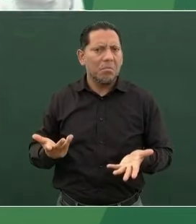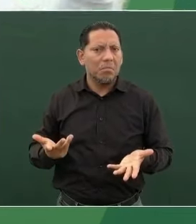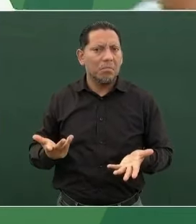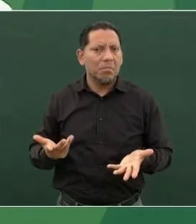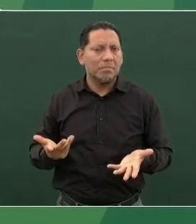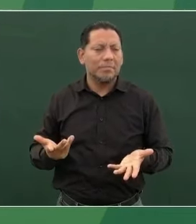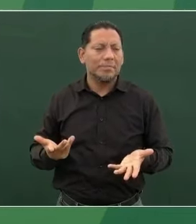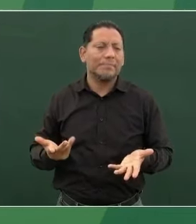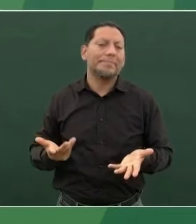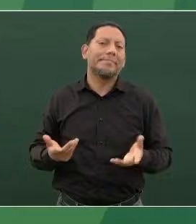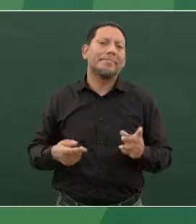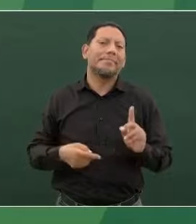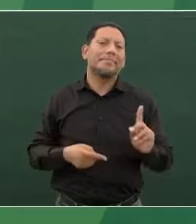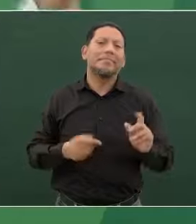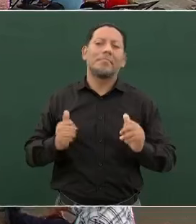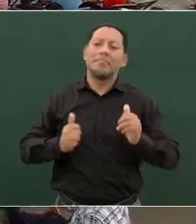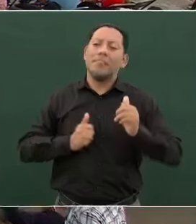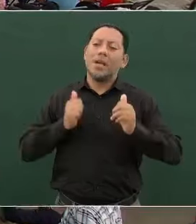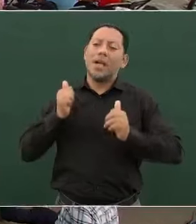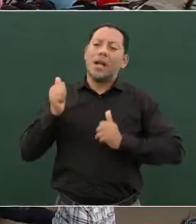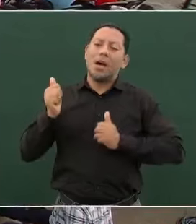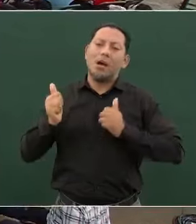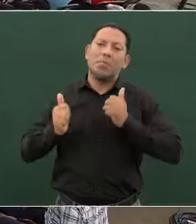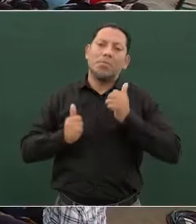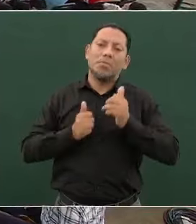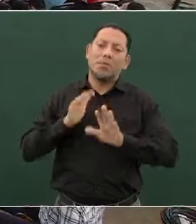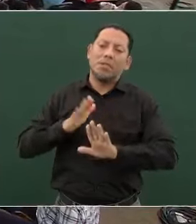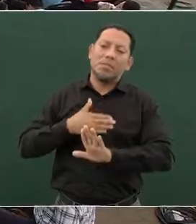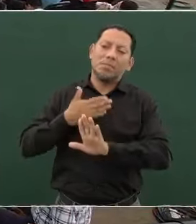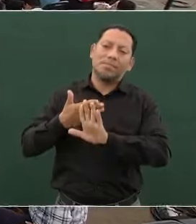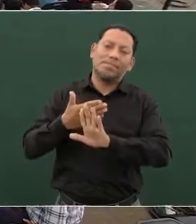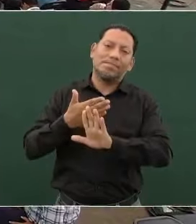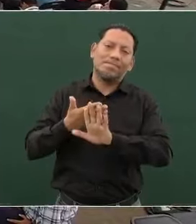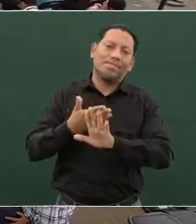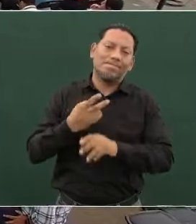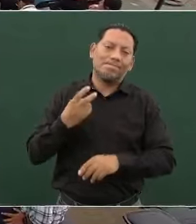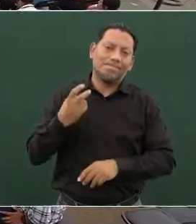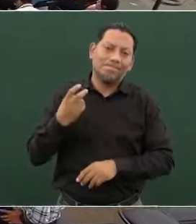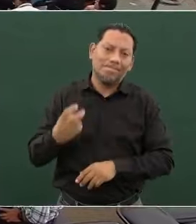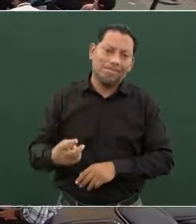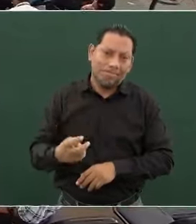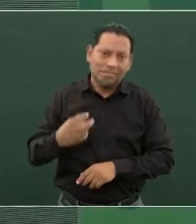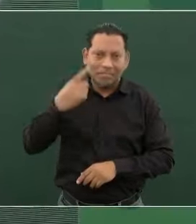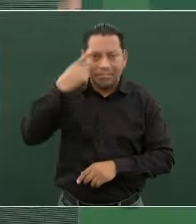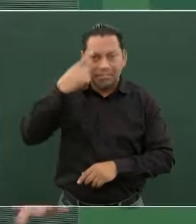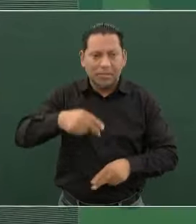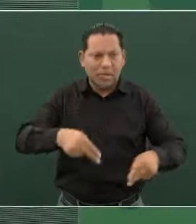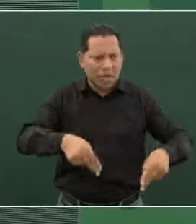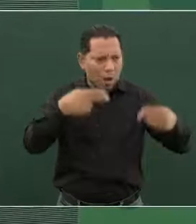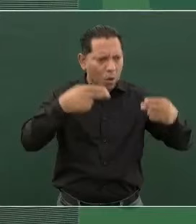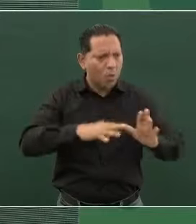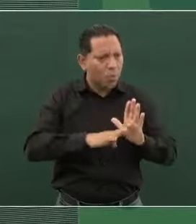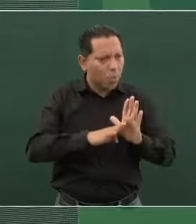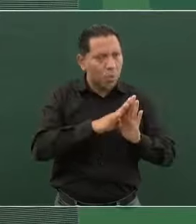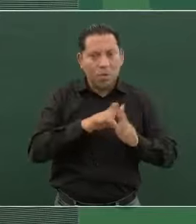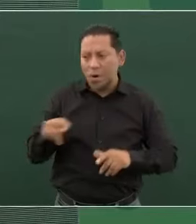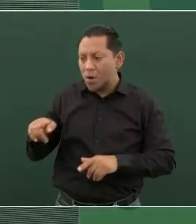Para chantajear, hablando en plata, y que les vaya bien en los otros negocios.